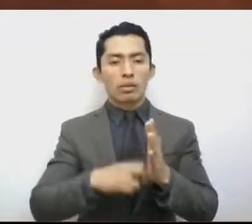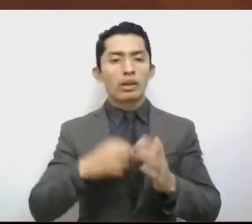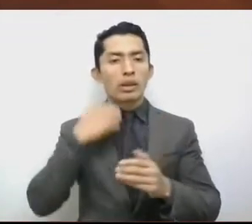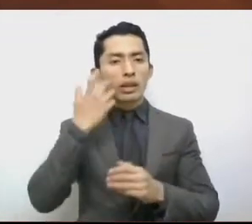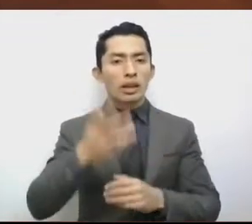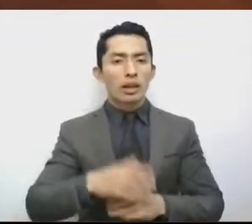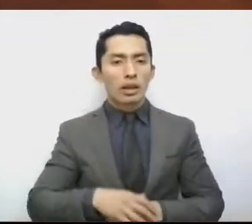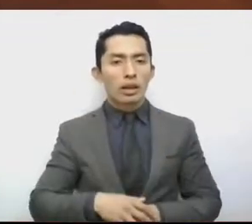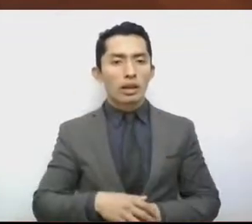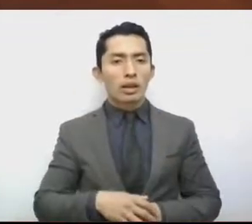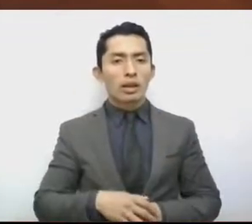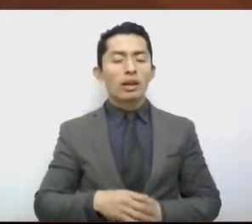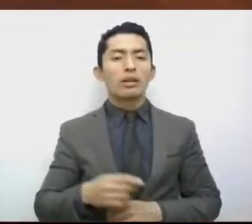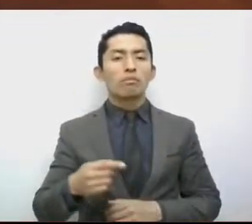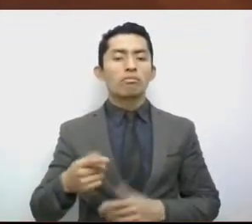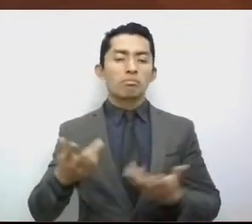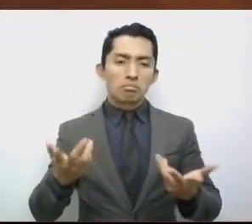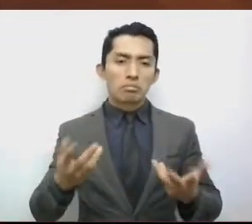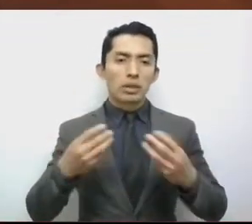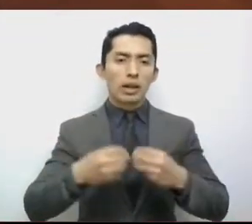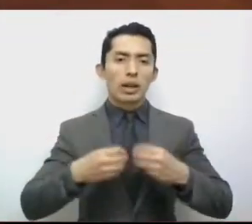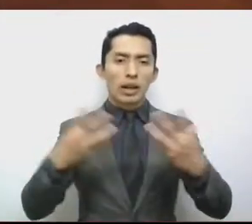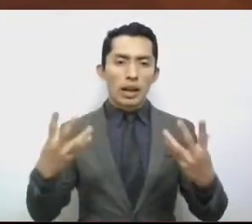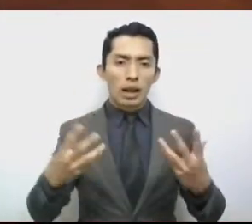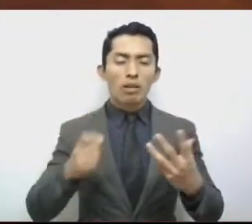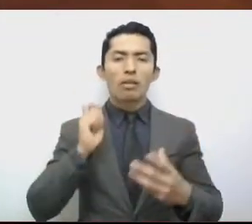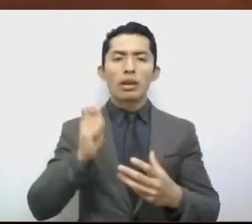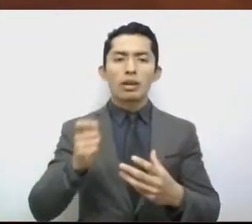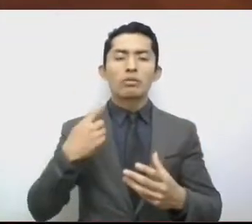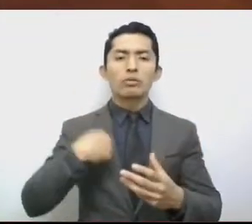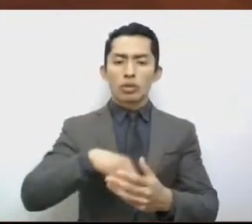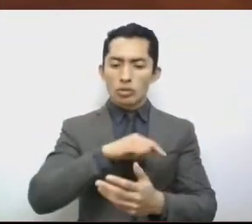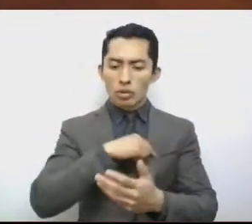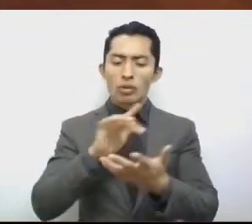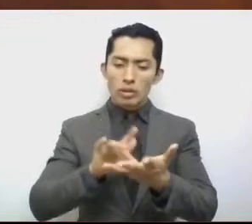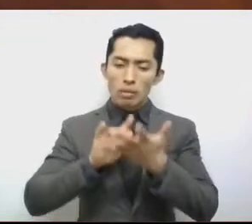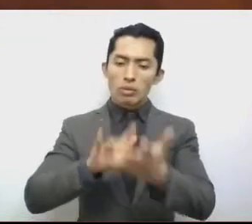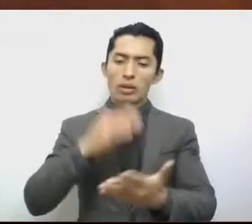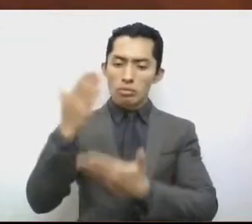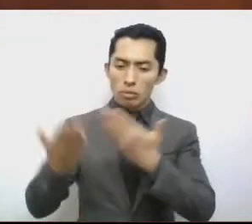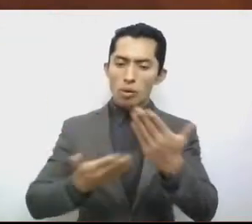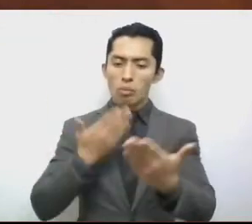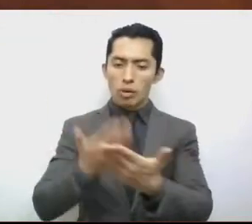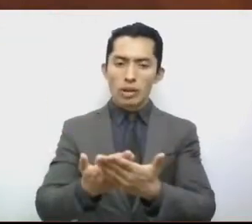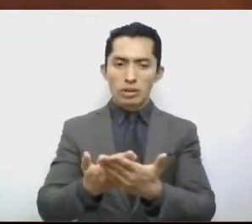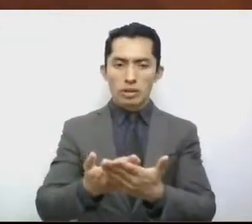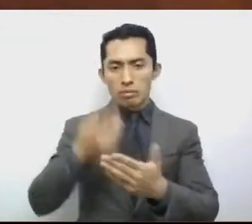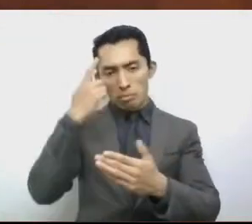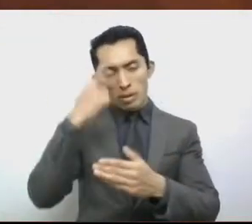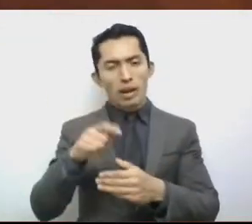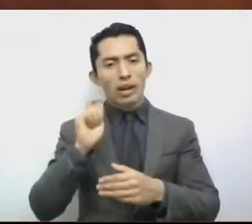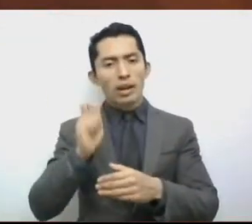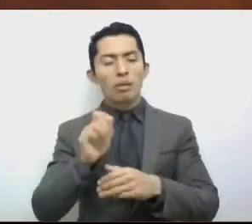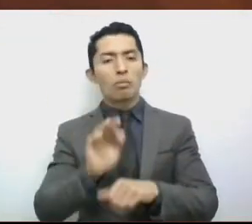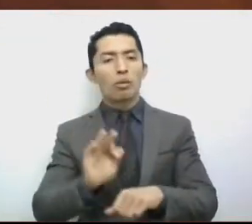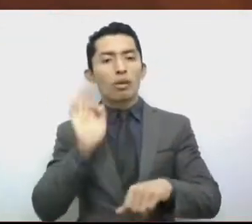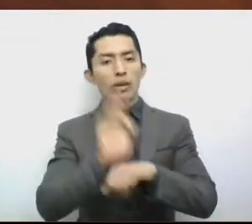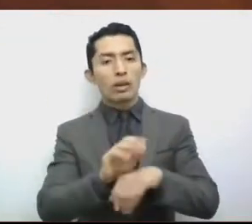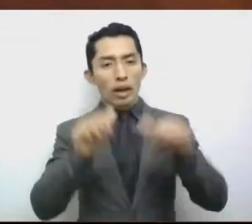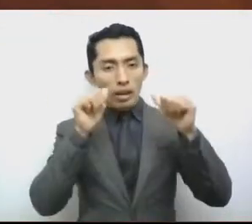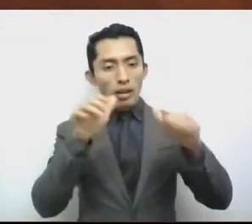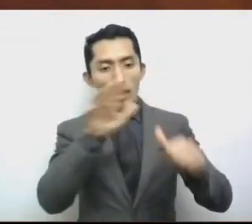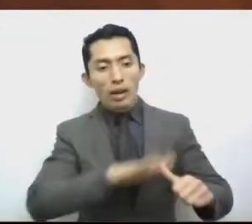acompañaremos todas las iniciativas que sirvan para atender y proteger a la población